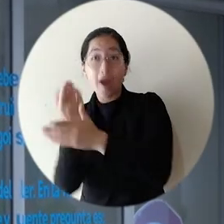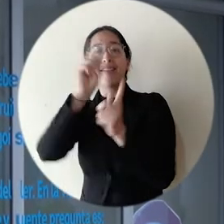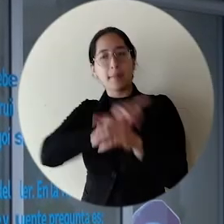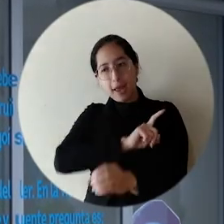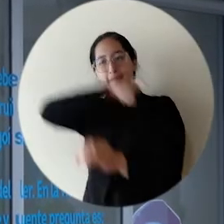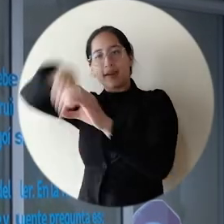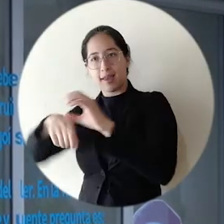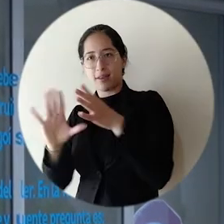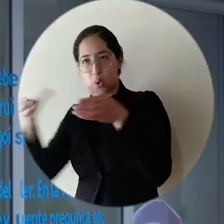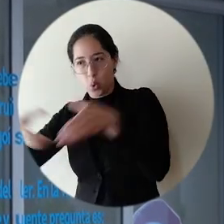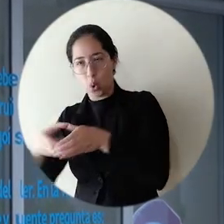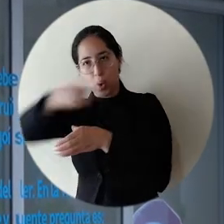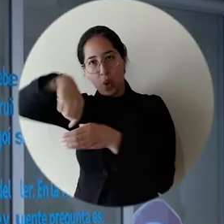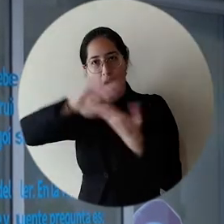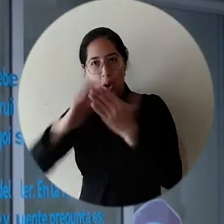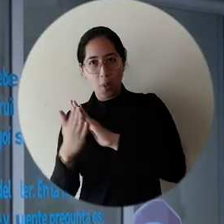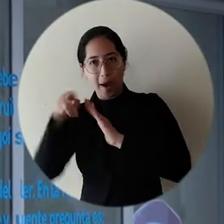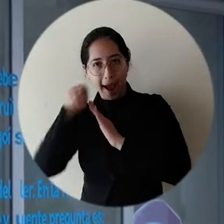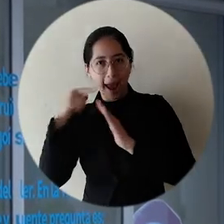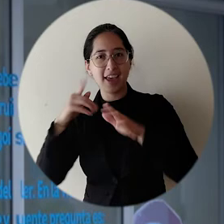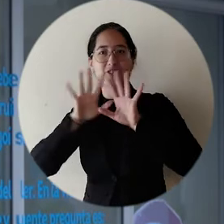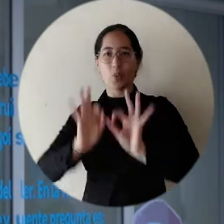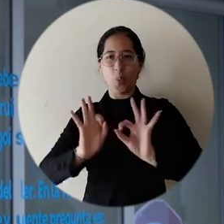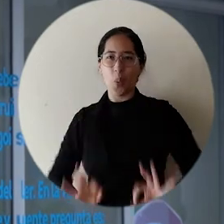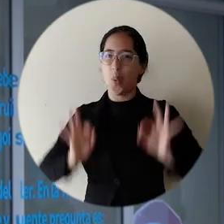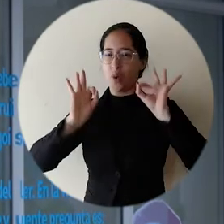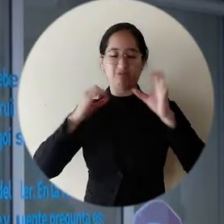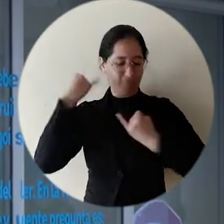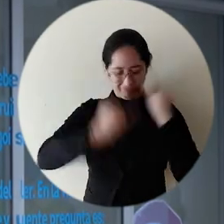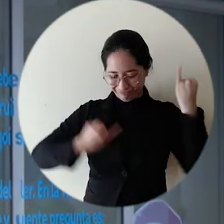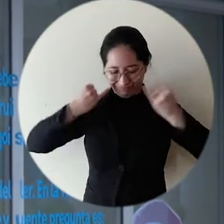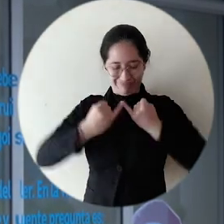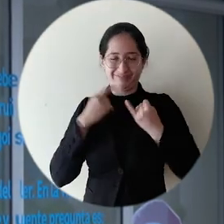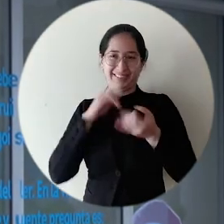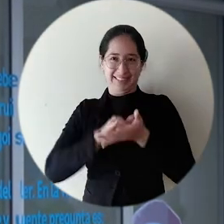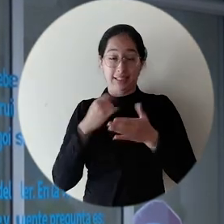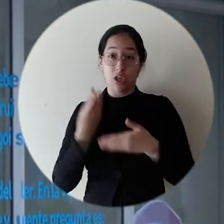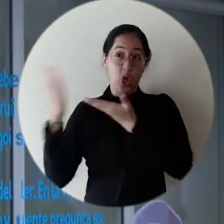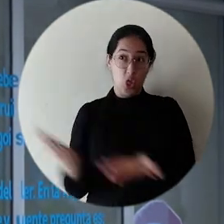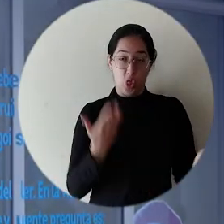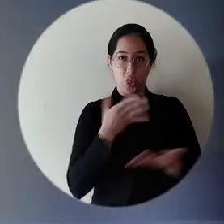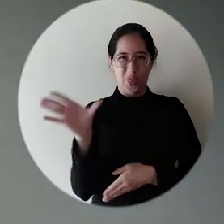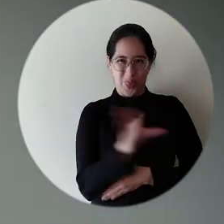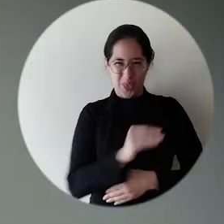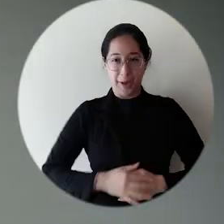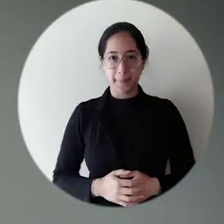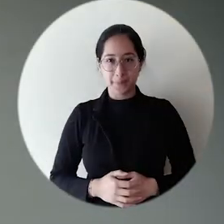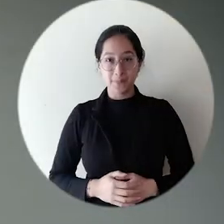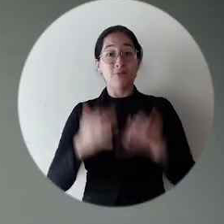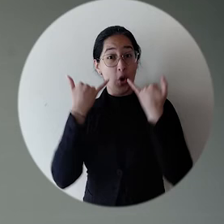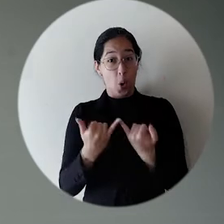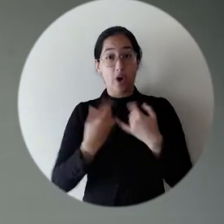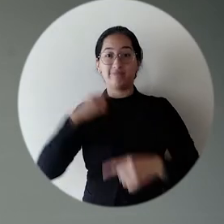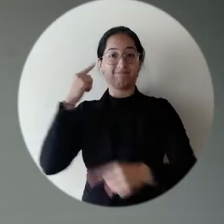que haga parte de una comunidad en la que el liderazgo sea lo que representa su identidad. Bienvenidos todos. Este centro